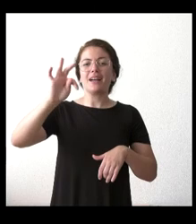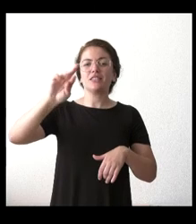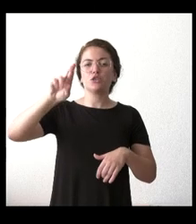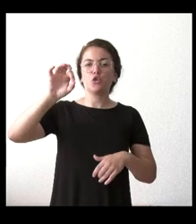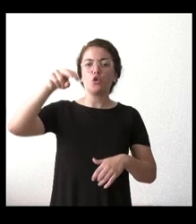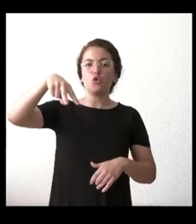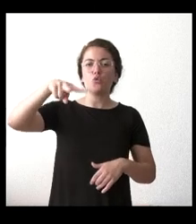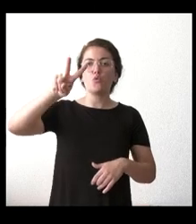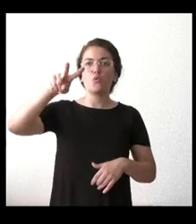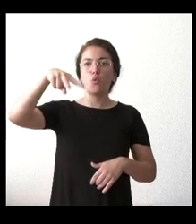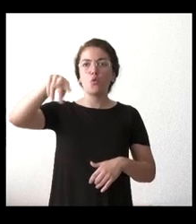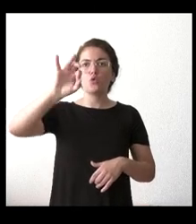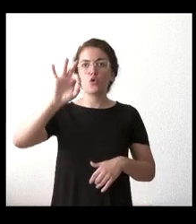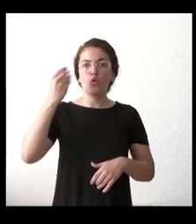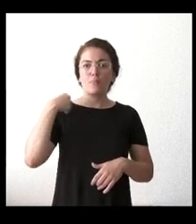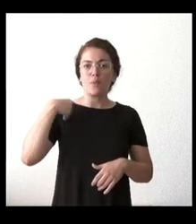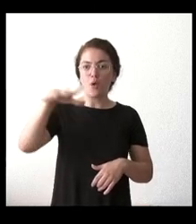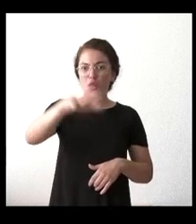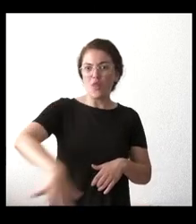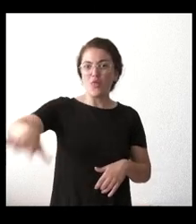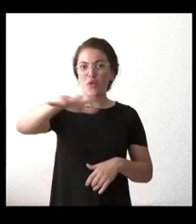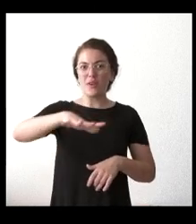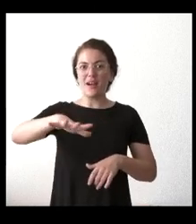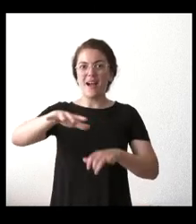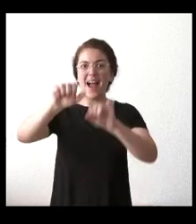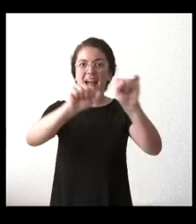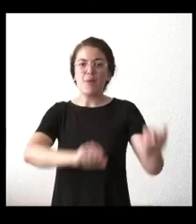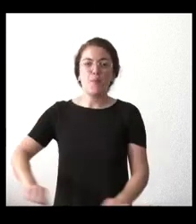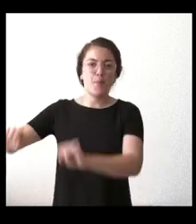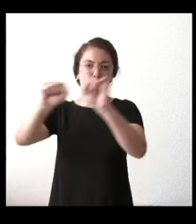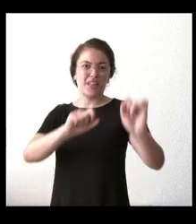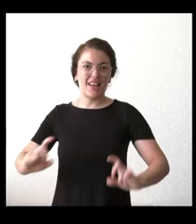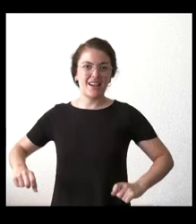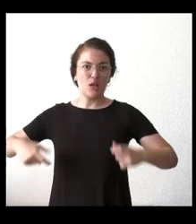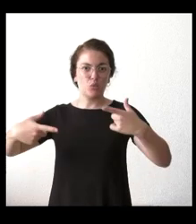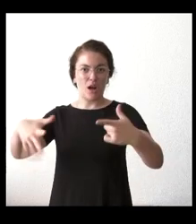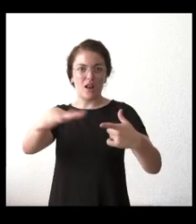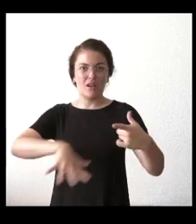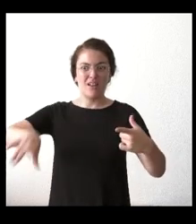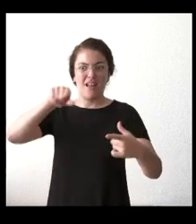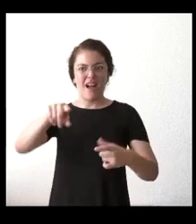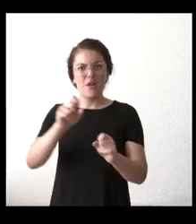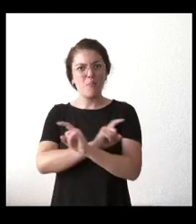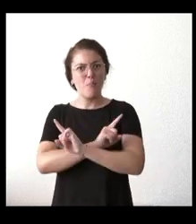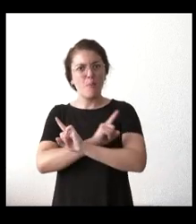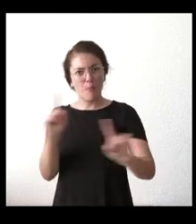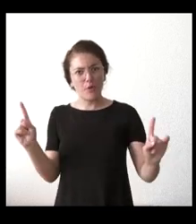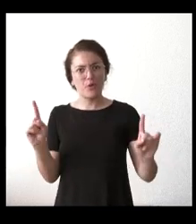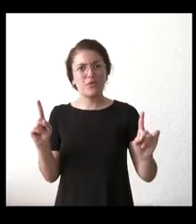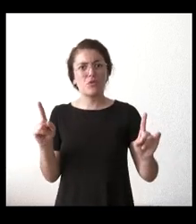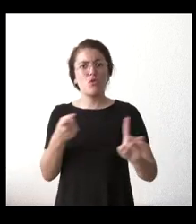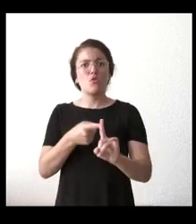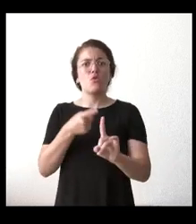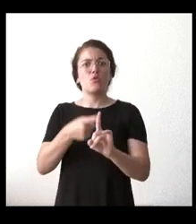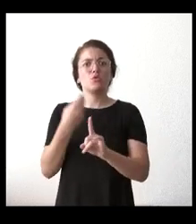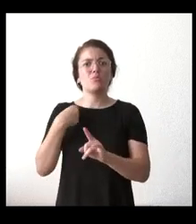además en la zona de la Reserva Natural, cuando está prohibido expresamente la utilización